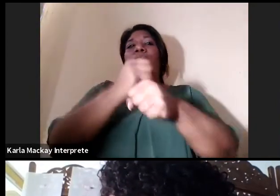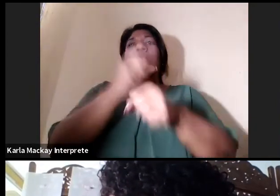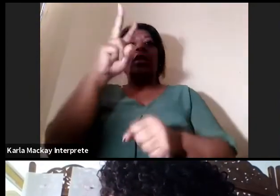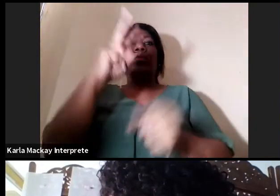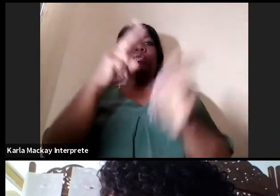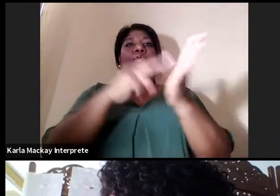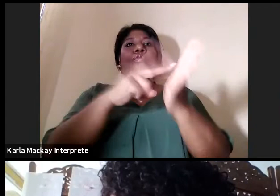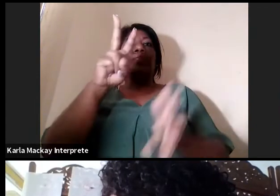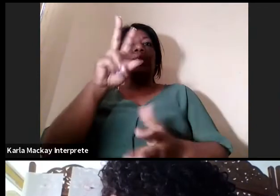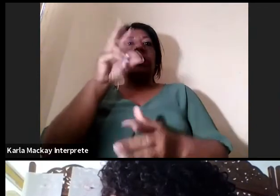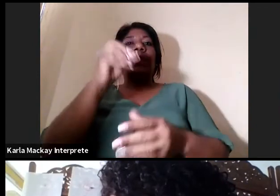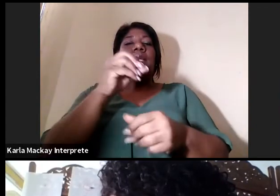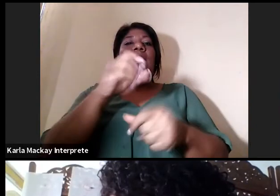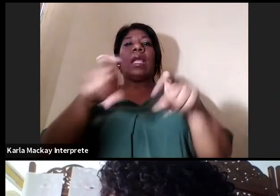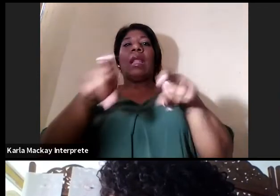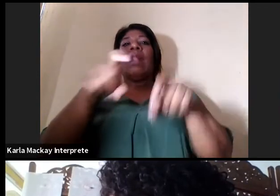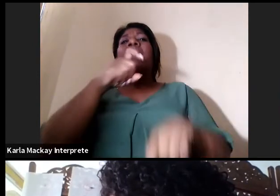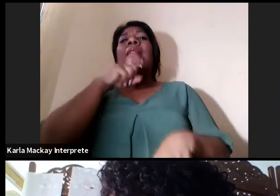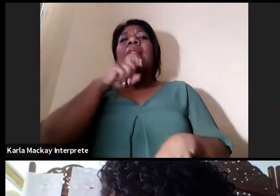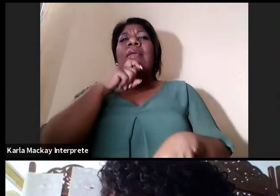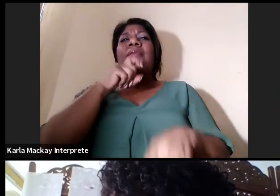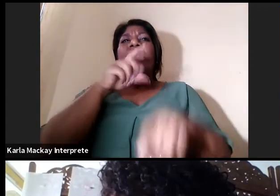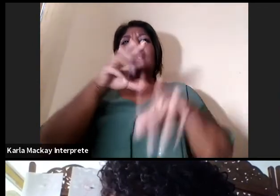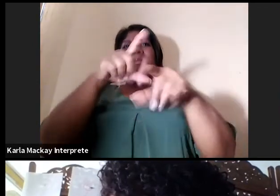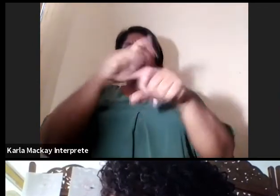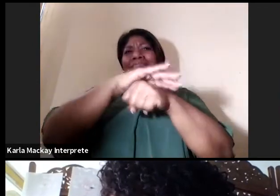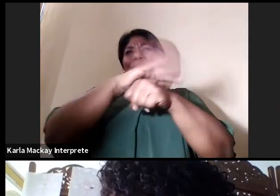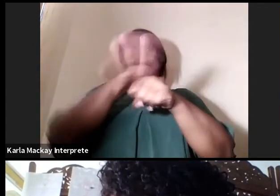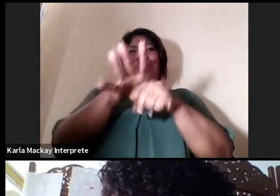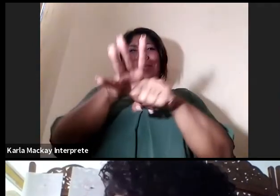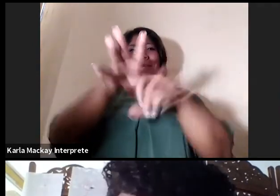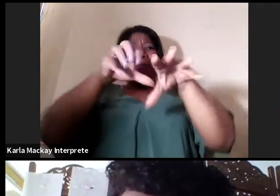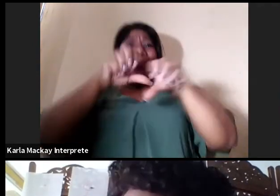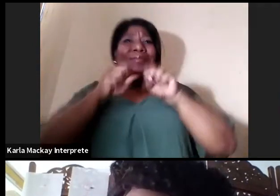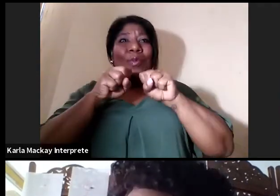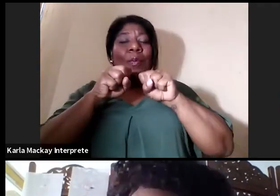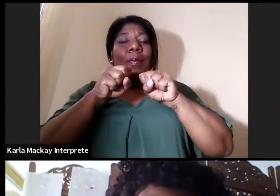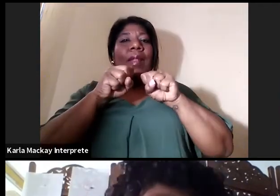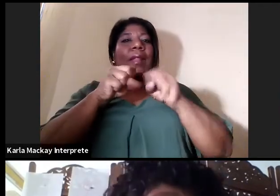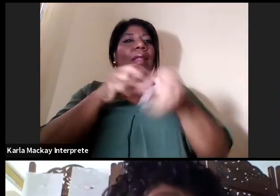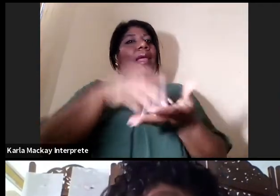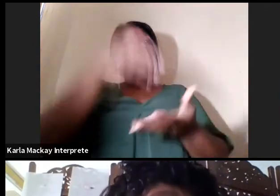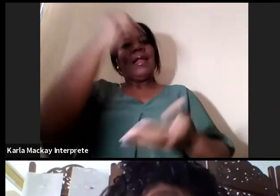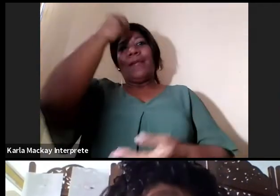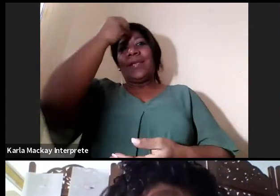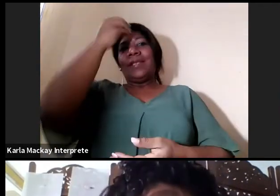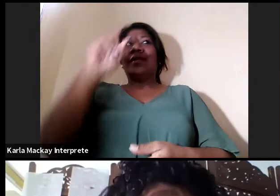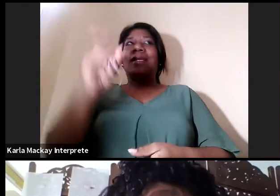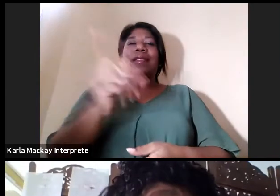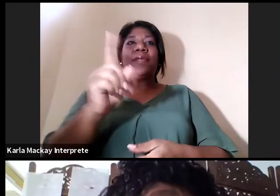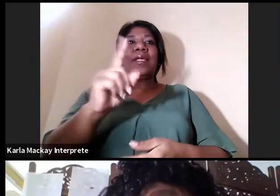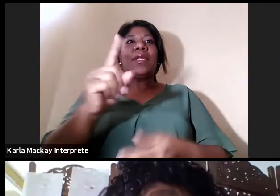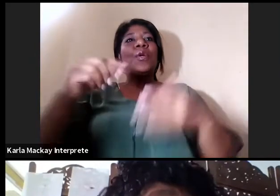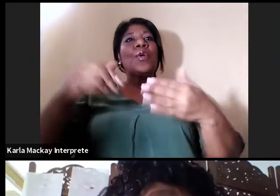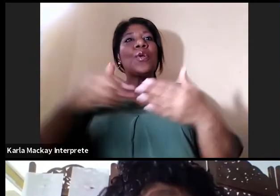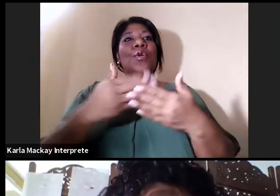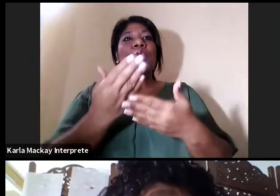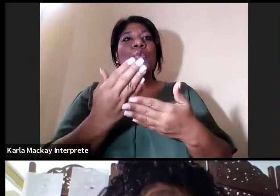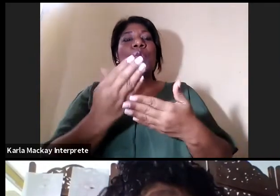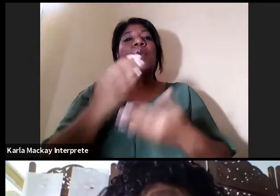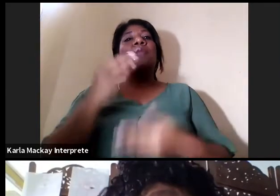la pandemia no ha detenido a la academia y seguimos generando nuevos conocimientos. Y lo mejor de todo es que seguimos